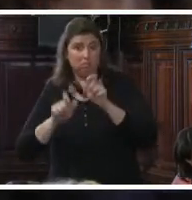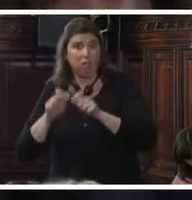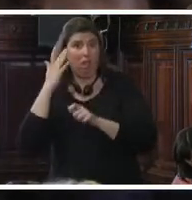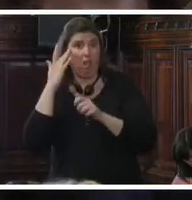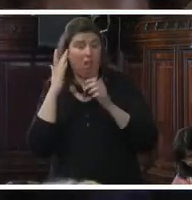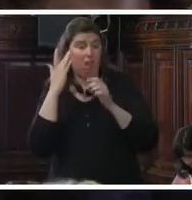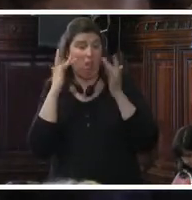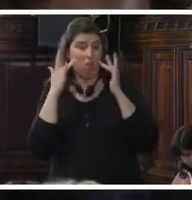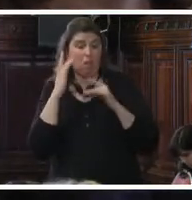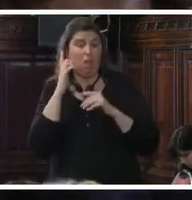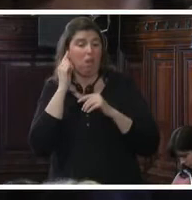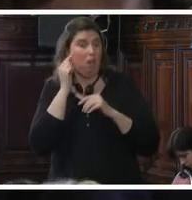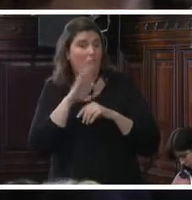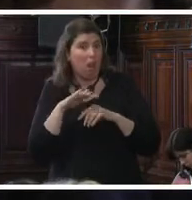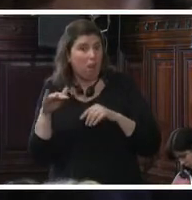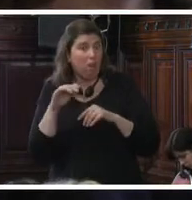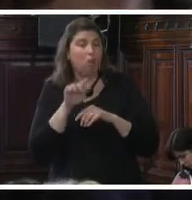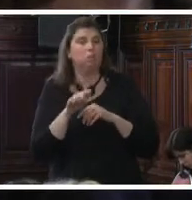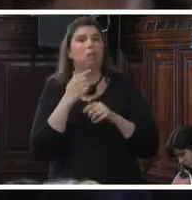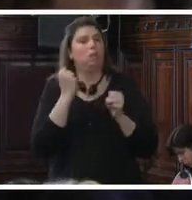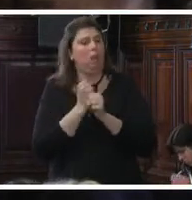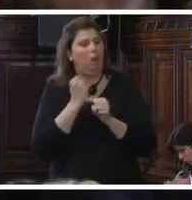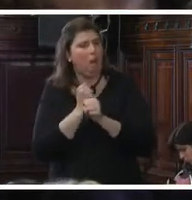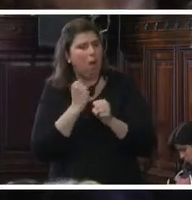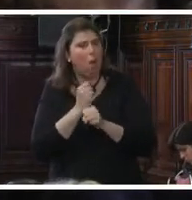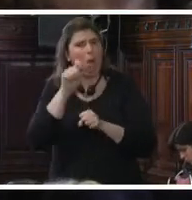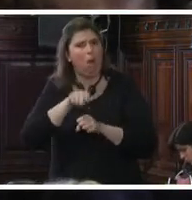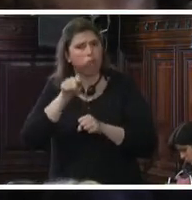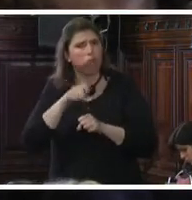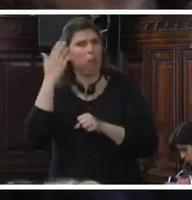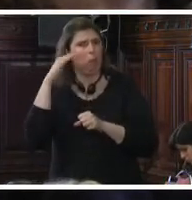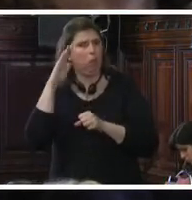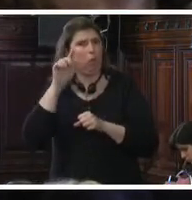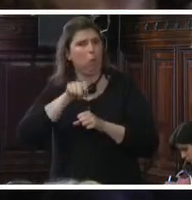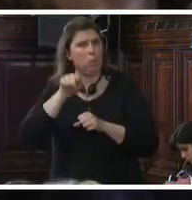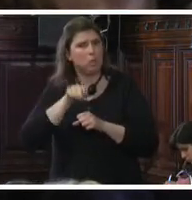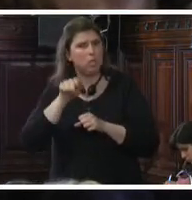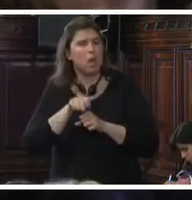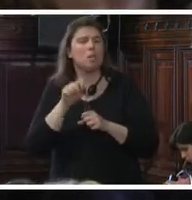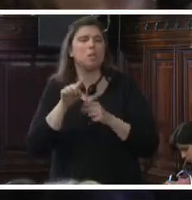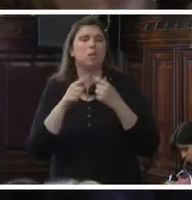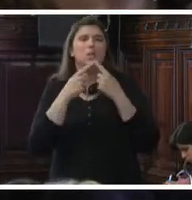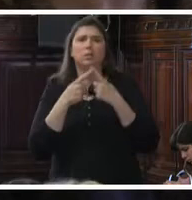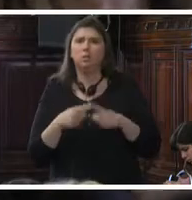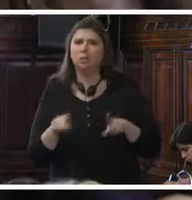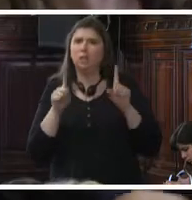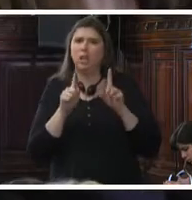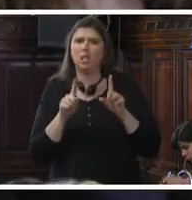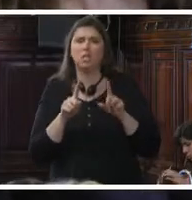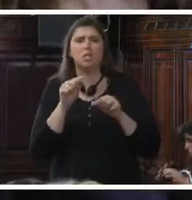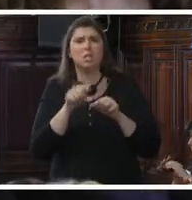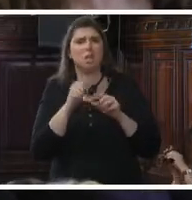trabajo de las autoridades judiciales. Es igualmente preocupante que no se cuente con medidas de atención diferencial para niñas, niños y